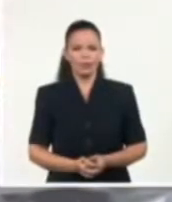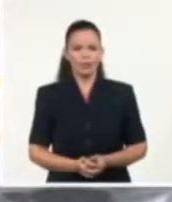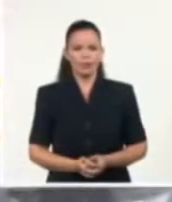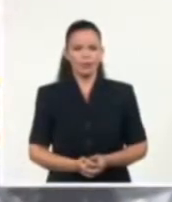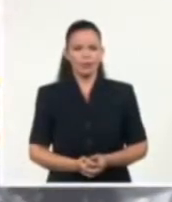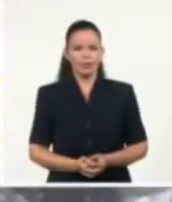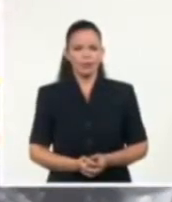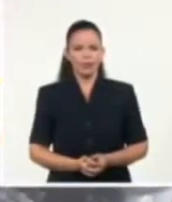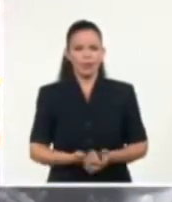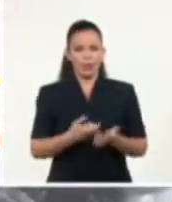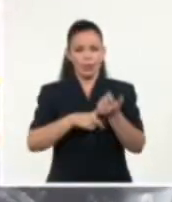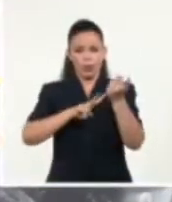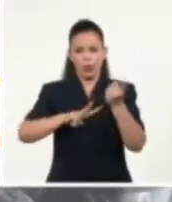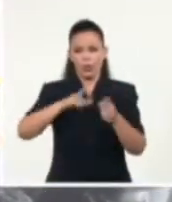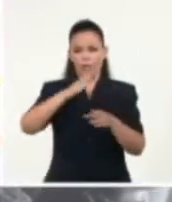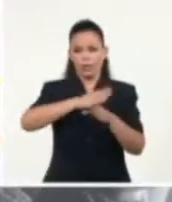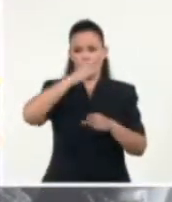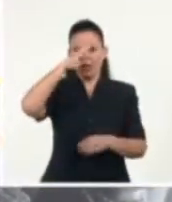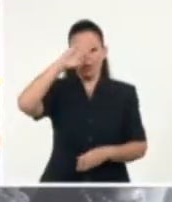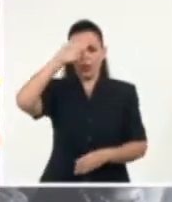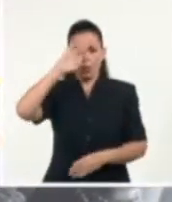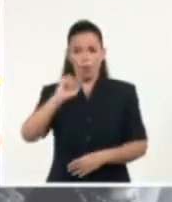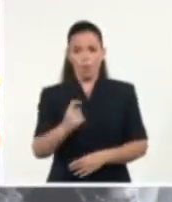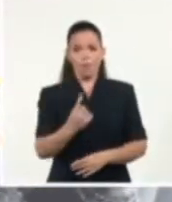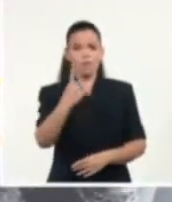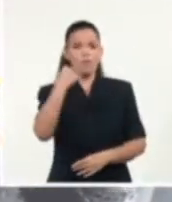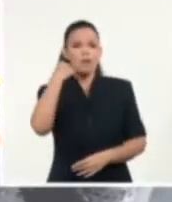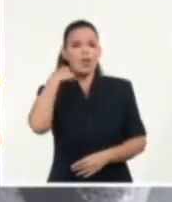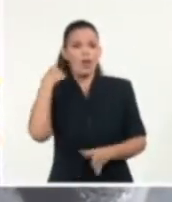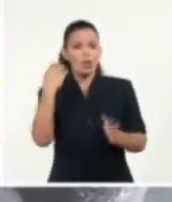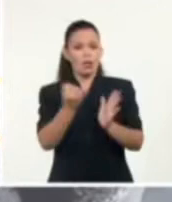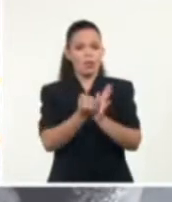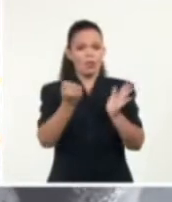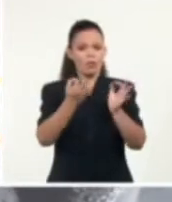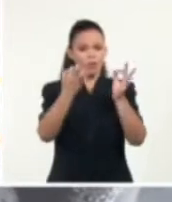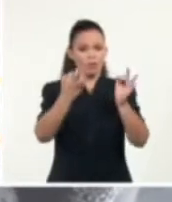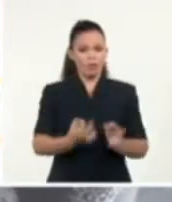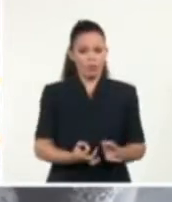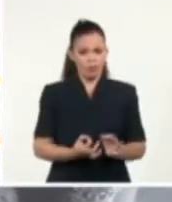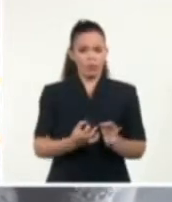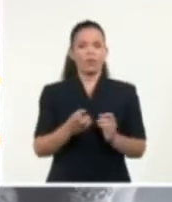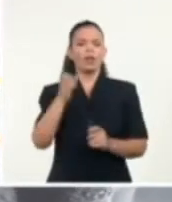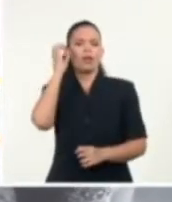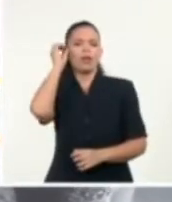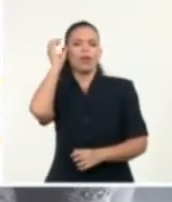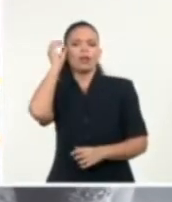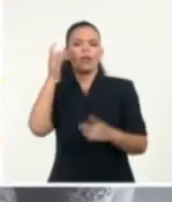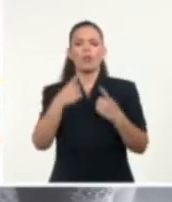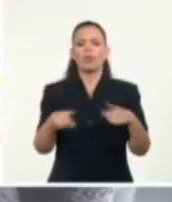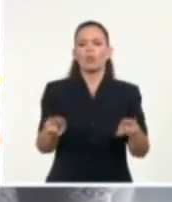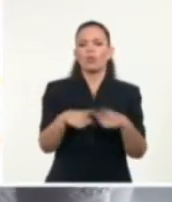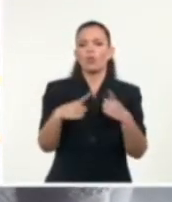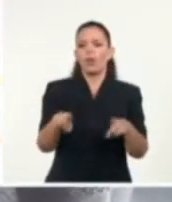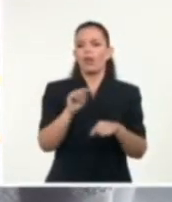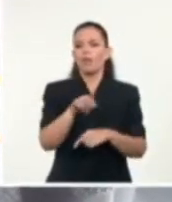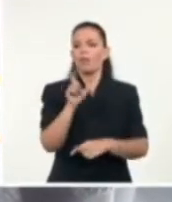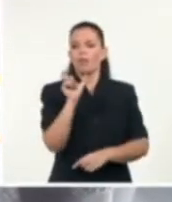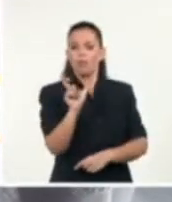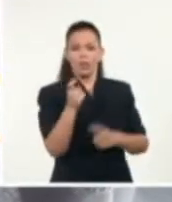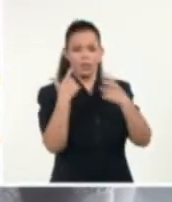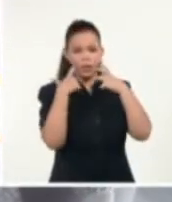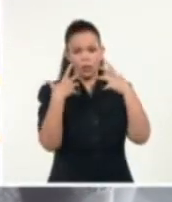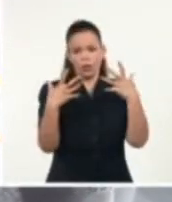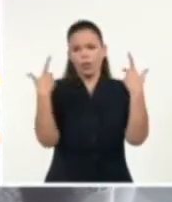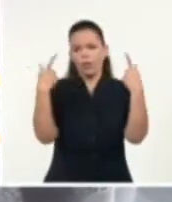Santiago de Cuba celebra su primer año declarada por la UNESCO como ciudad creativa musical. Fecha que se presta para dar detalles sobre el Festival